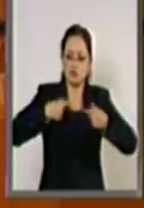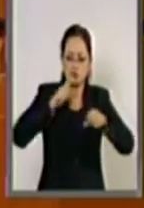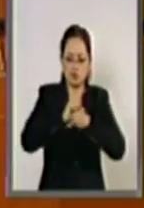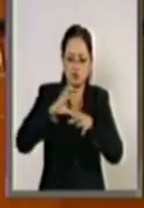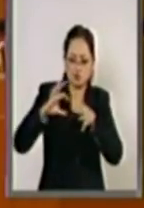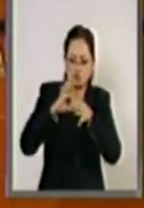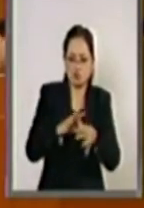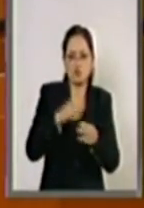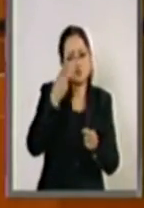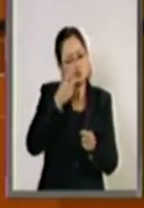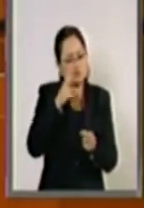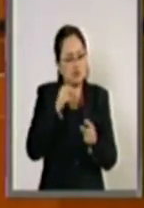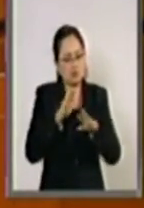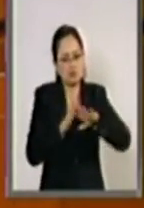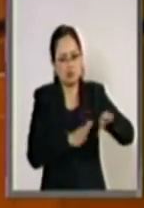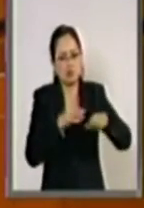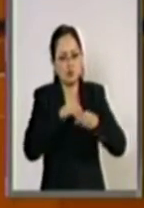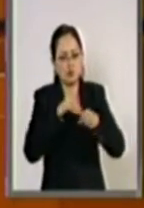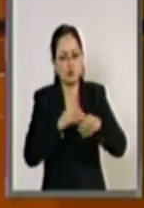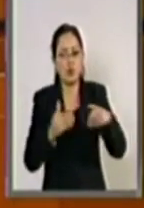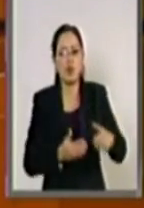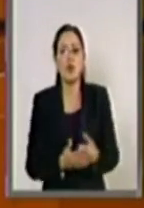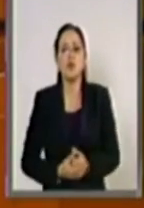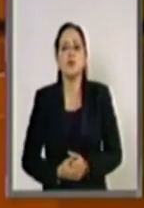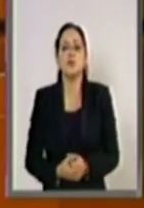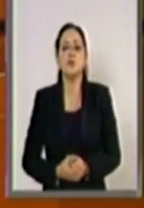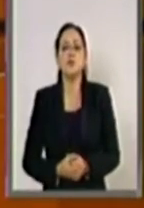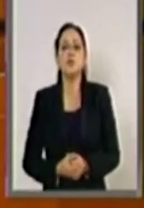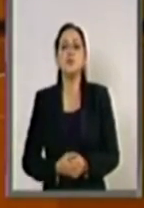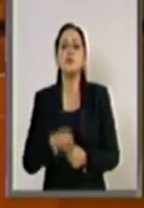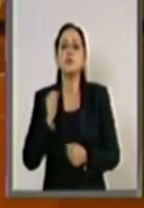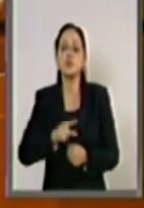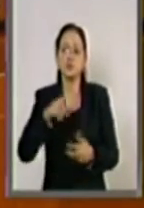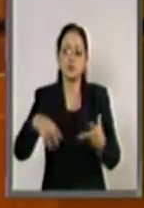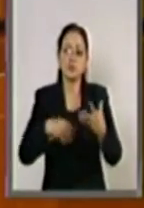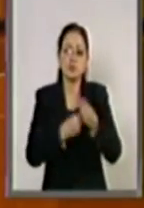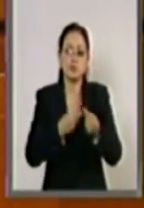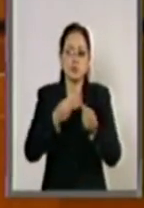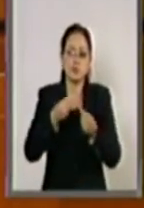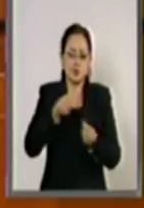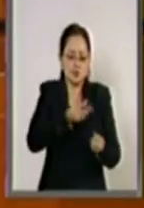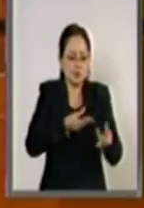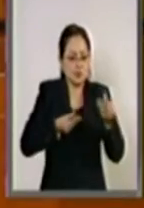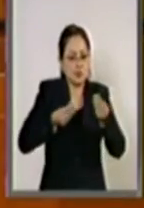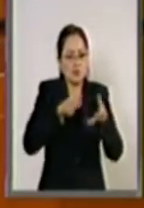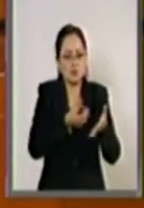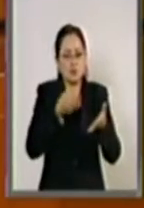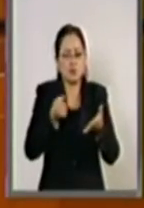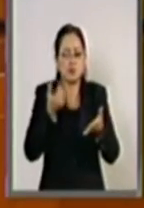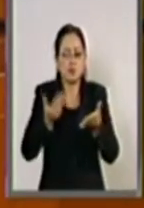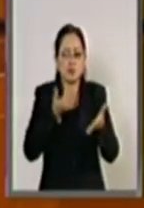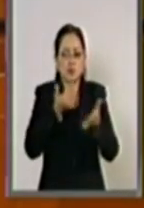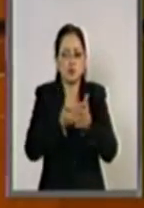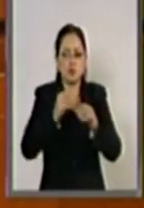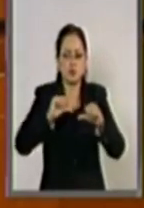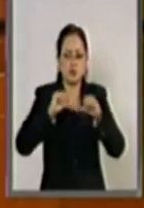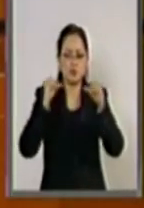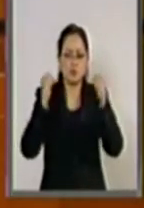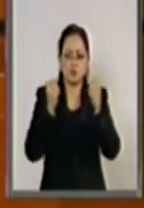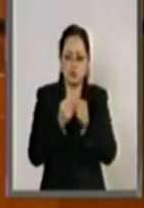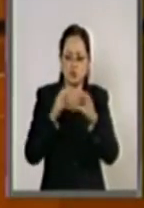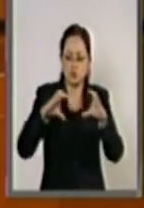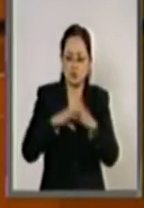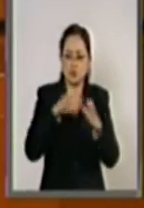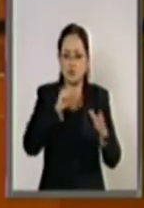la ley de la materia. En primer lugar, fue enriquecido con las valiosas propuestas de las organizaciones de la sociedad